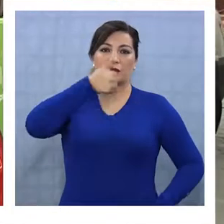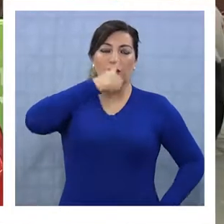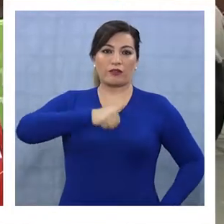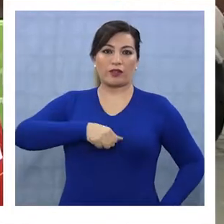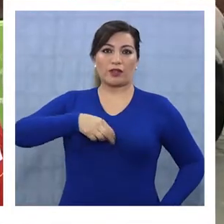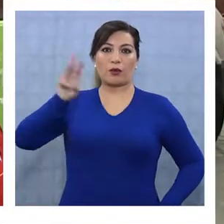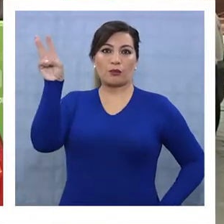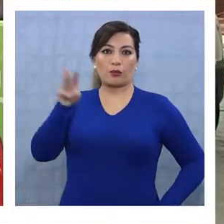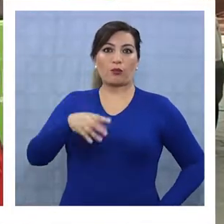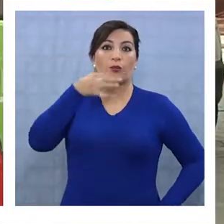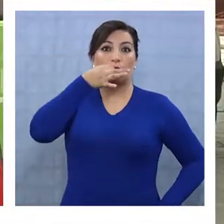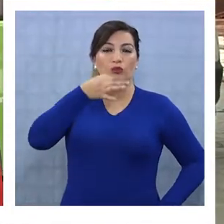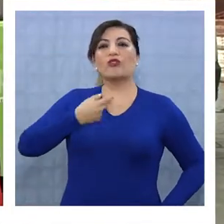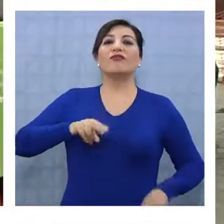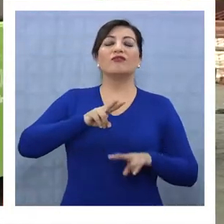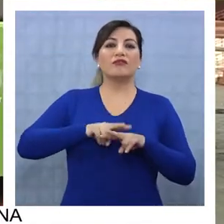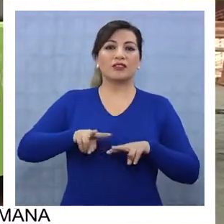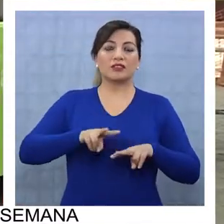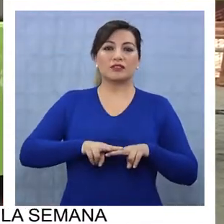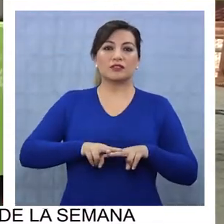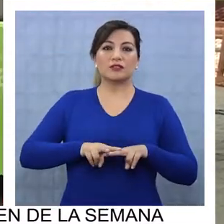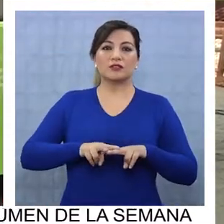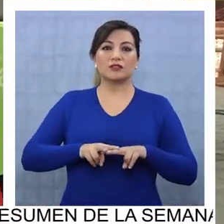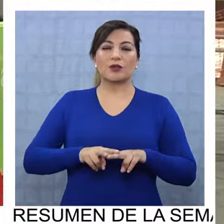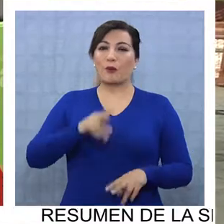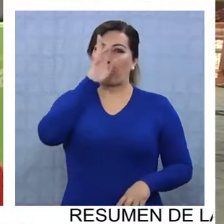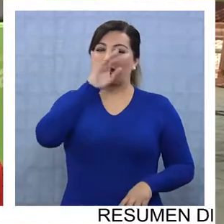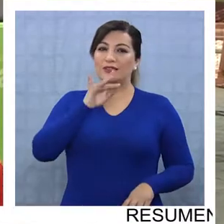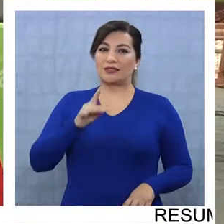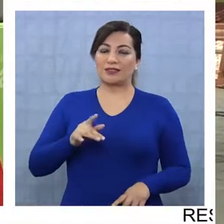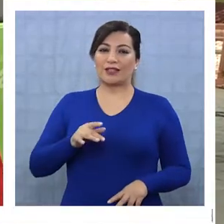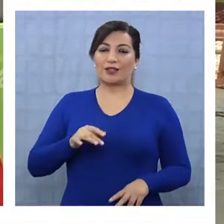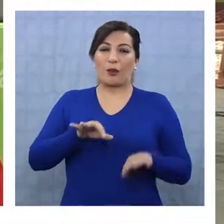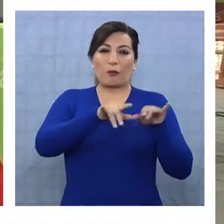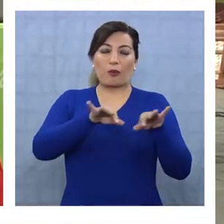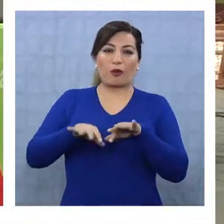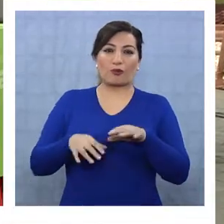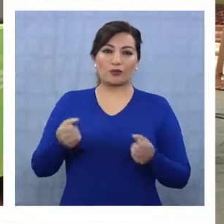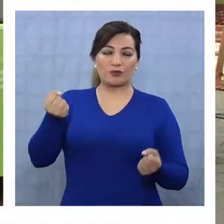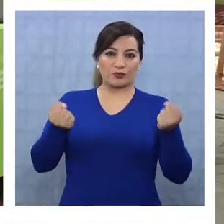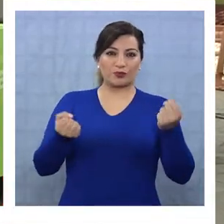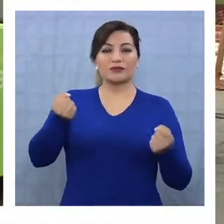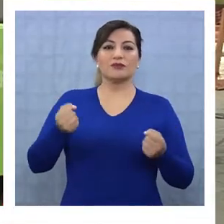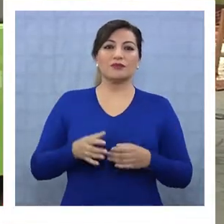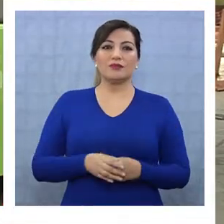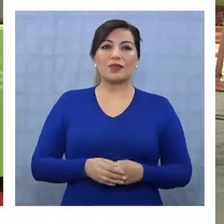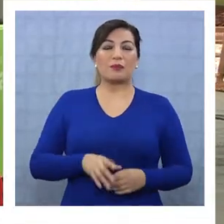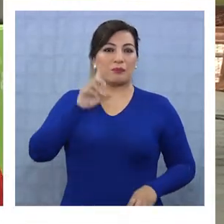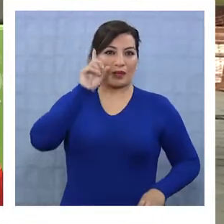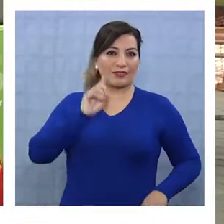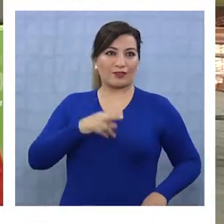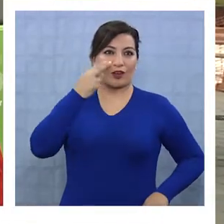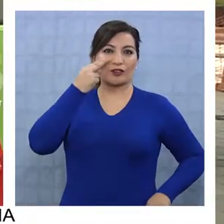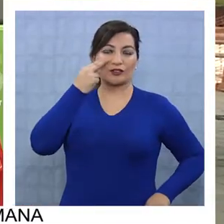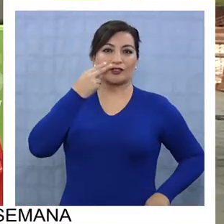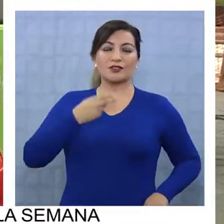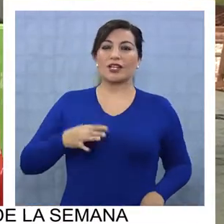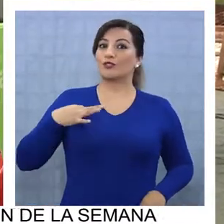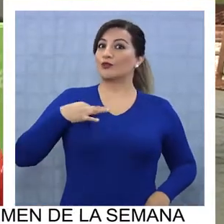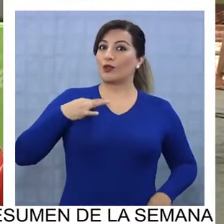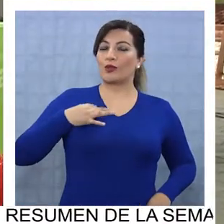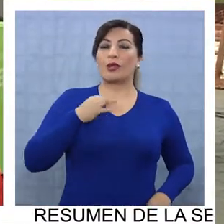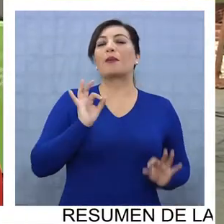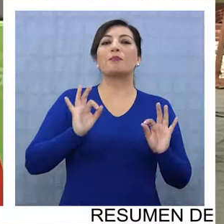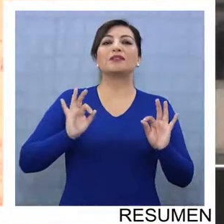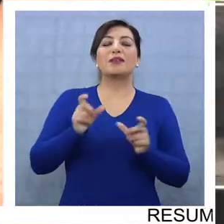privada a través de la Mutual de Seguridad ha instalado un carro, simulador, que de verdad es como para invitar a toda la ciudadanía,